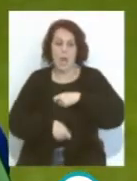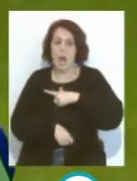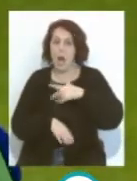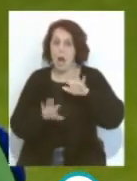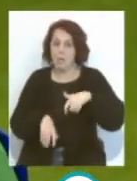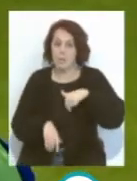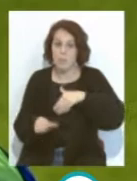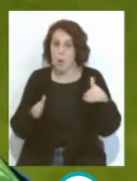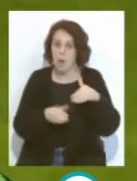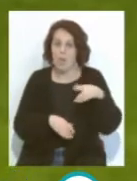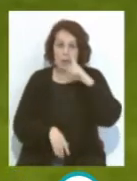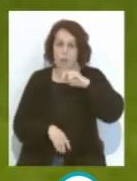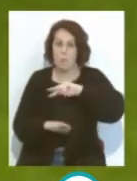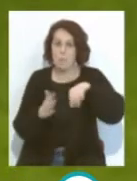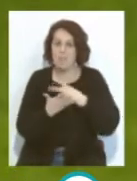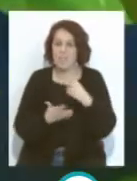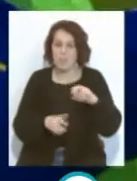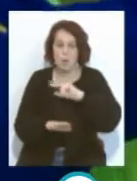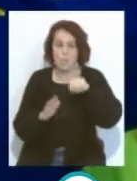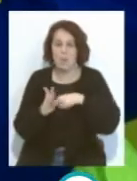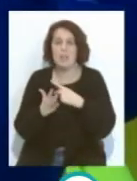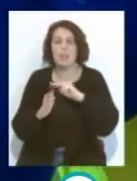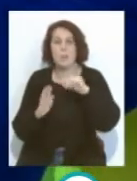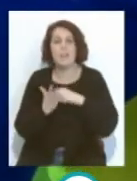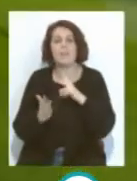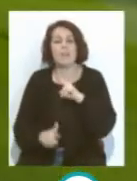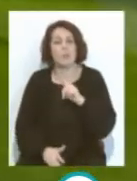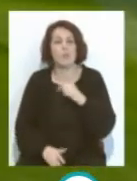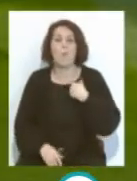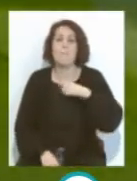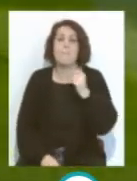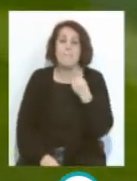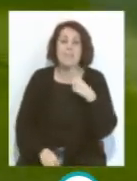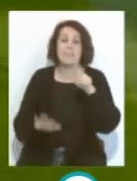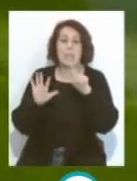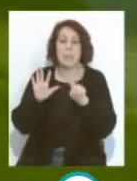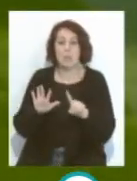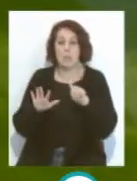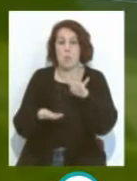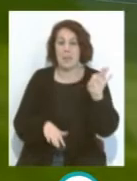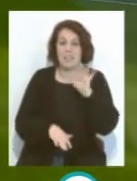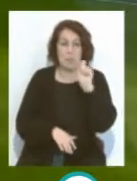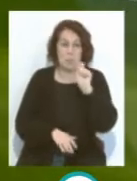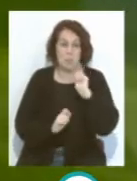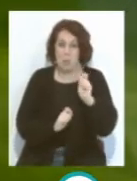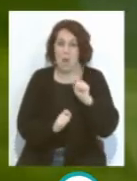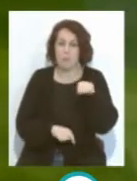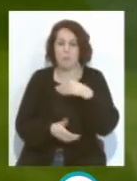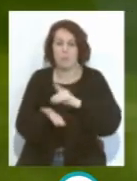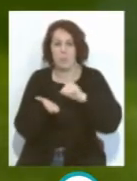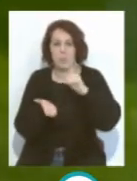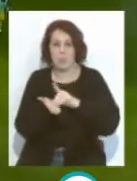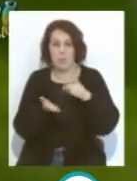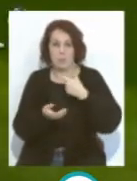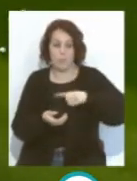Cádiz esta temporada 2020-2021 con 1.640 minutos, y seguramente era un dato que